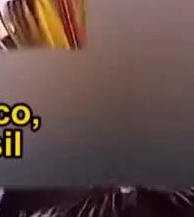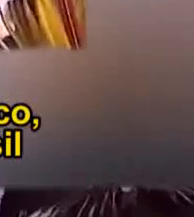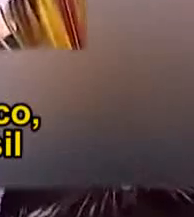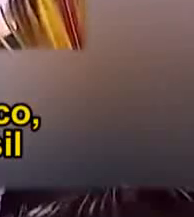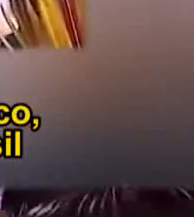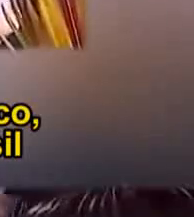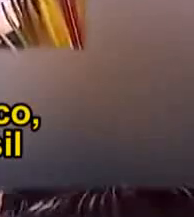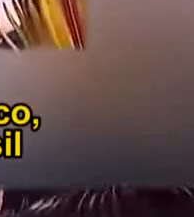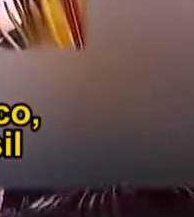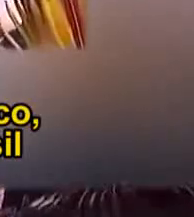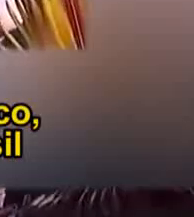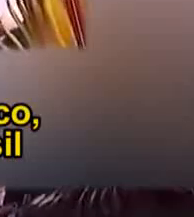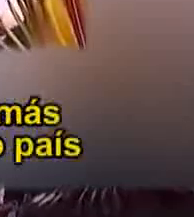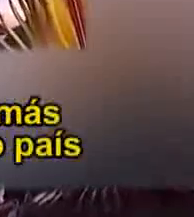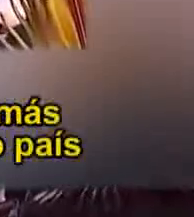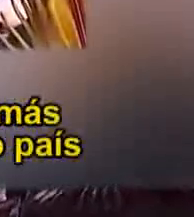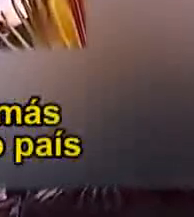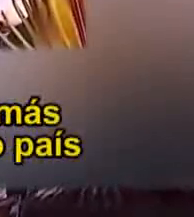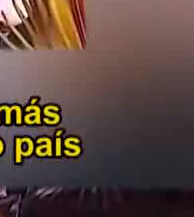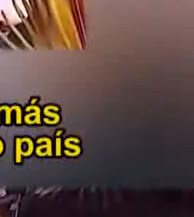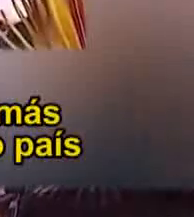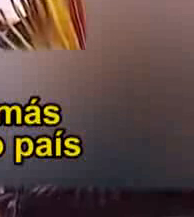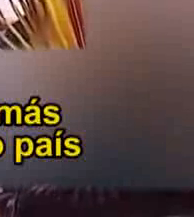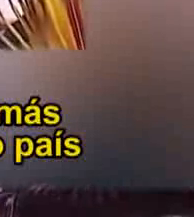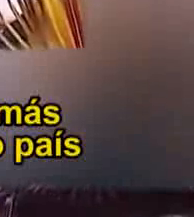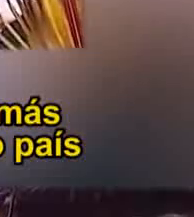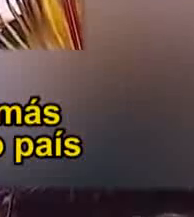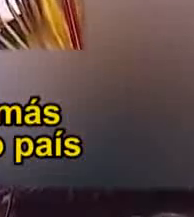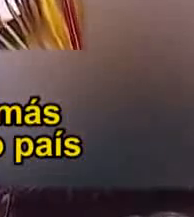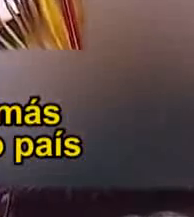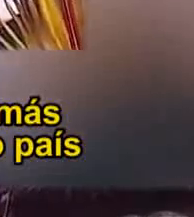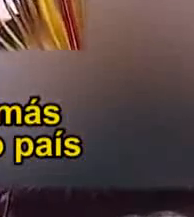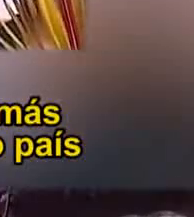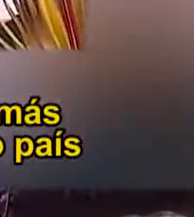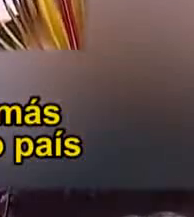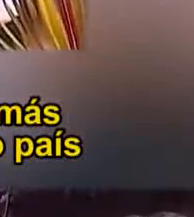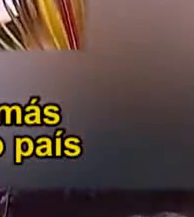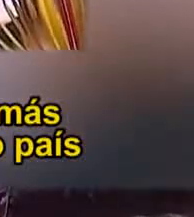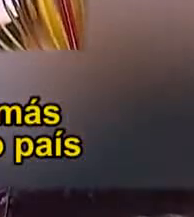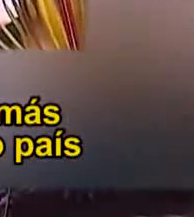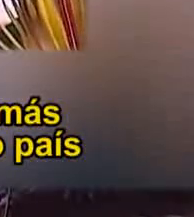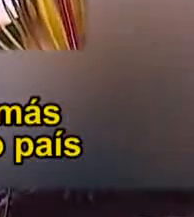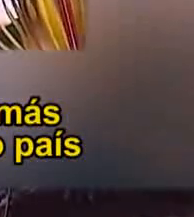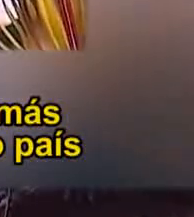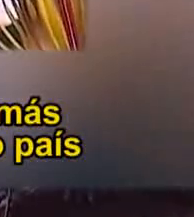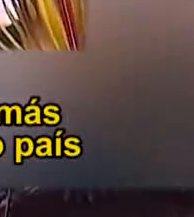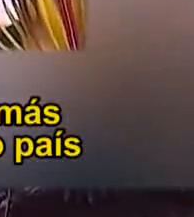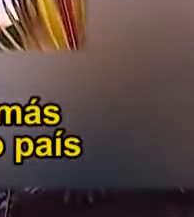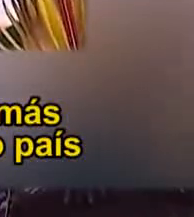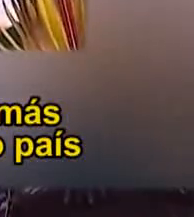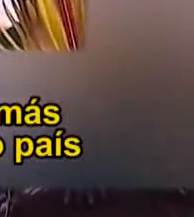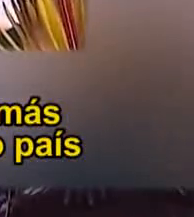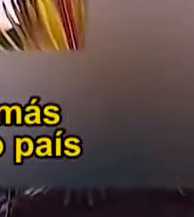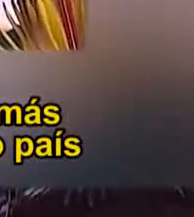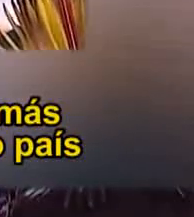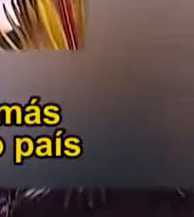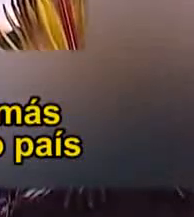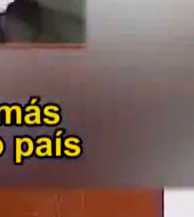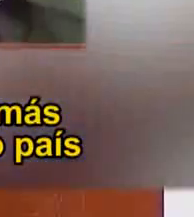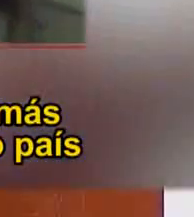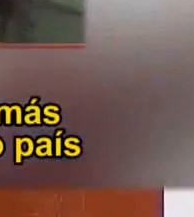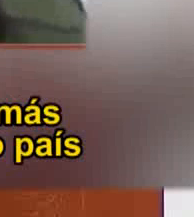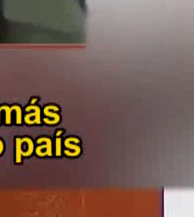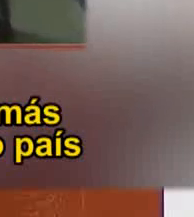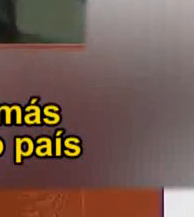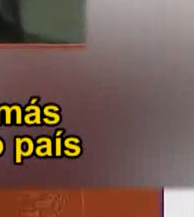las mujeres del Brasil para decirnos juntas que nunca más vamos a permitir un